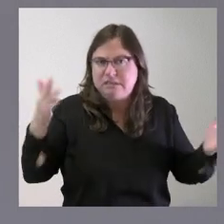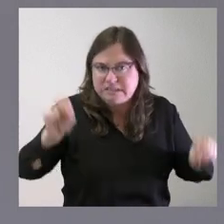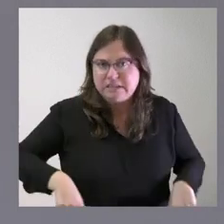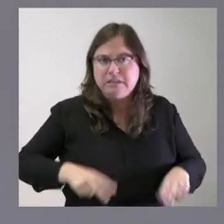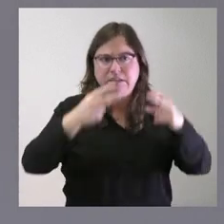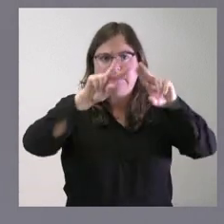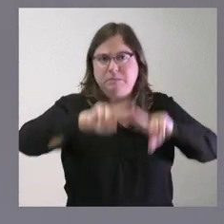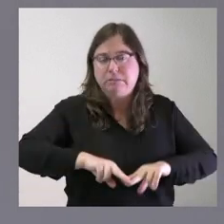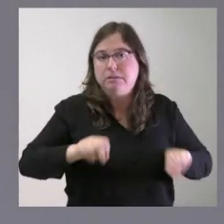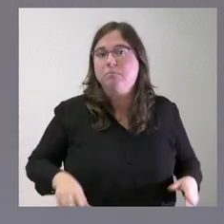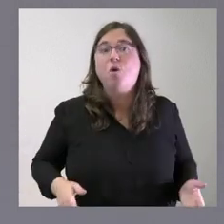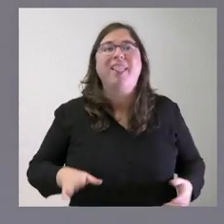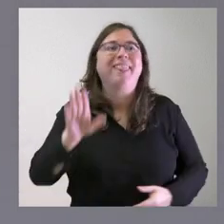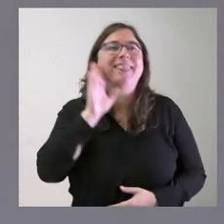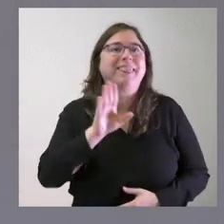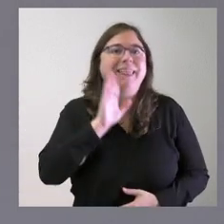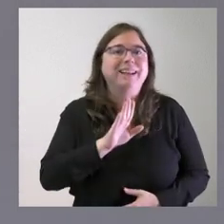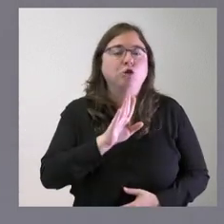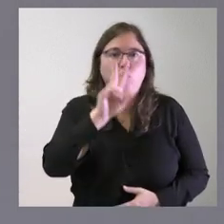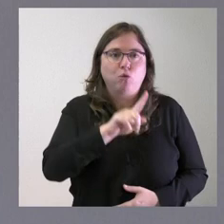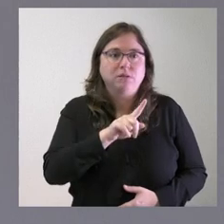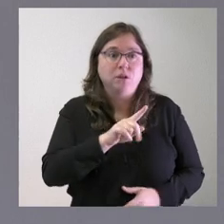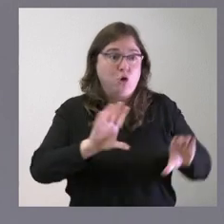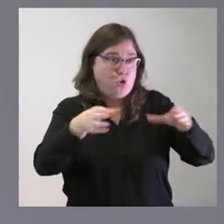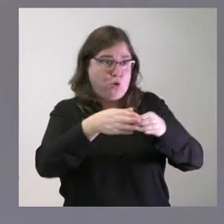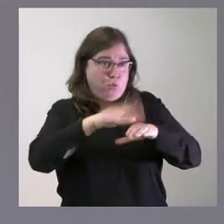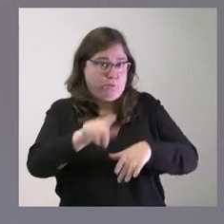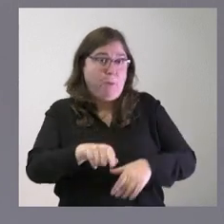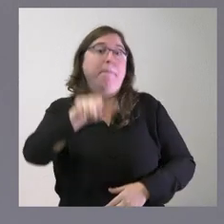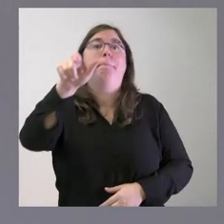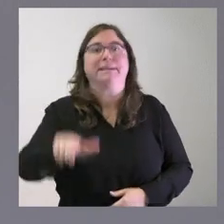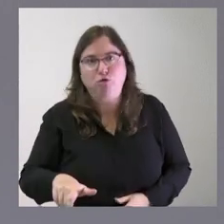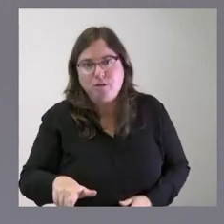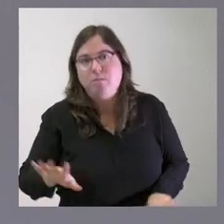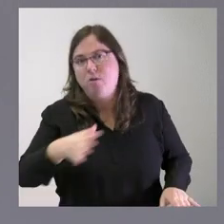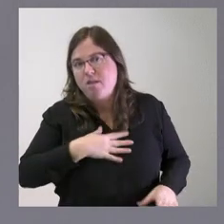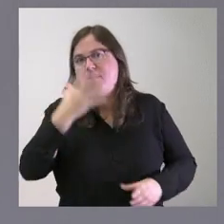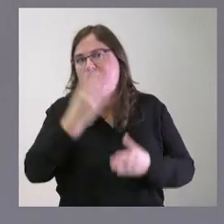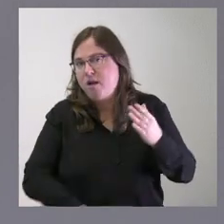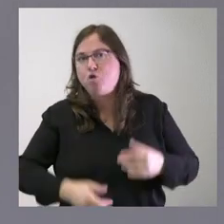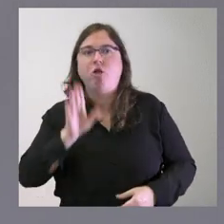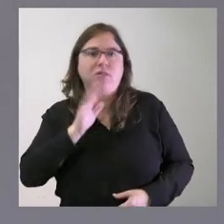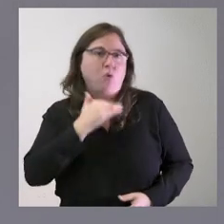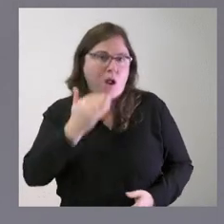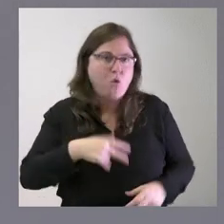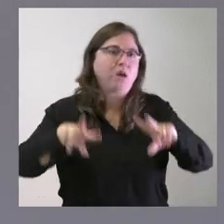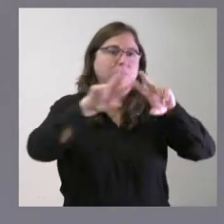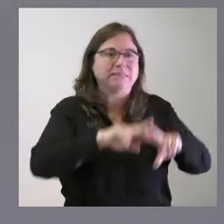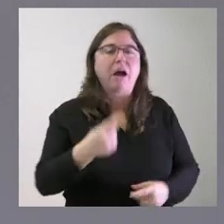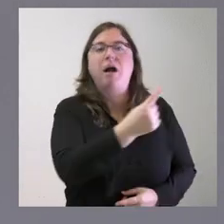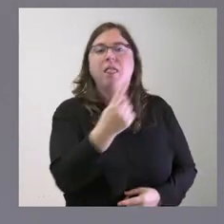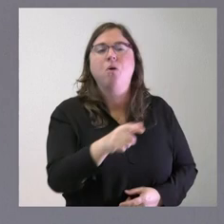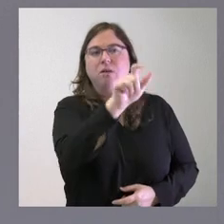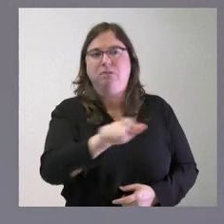delito porque en ningún caso además los colectivos son culpables los culpables son las personas que los hubieran podido cometer y vamos a investigar y